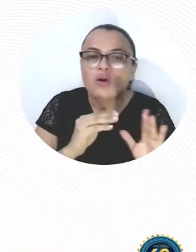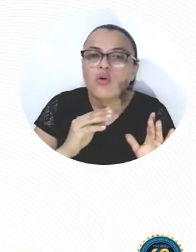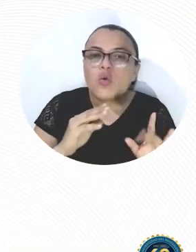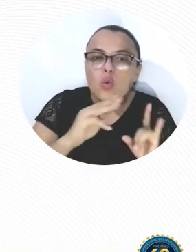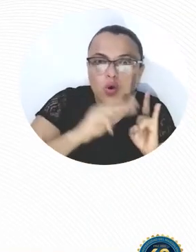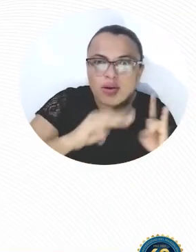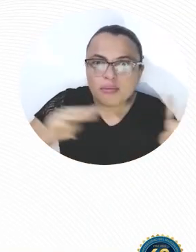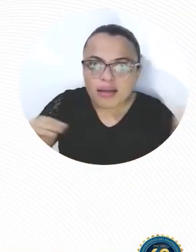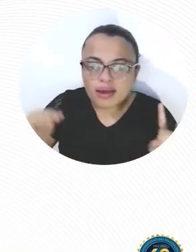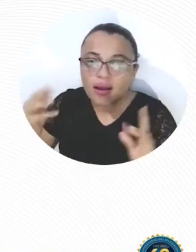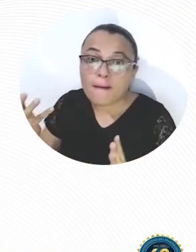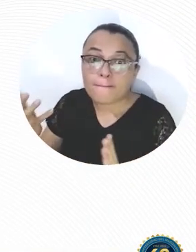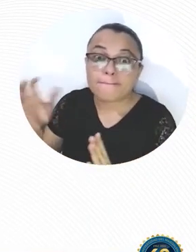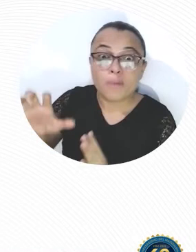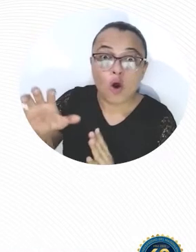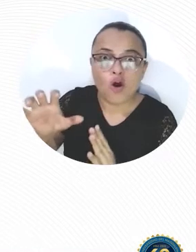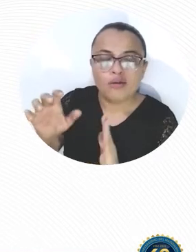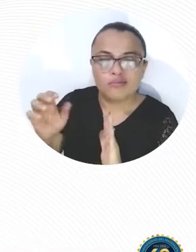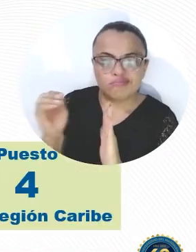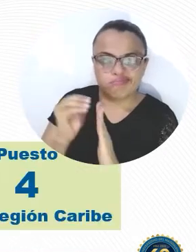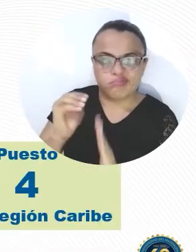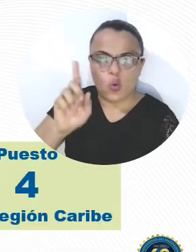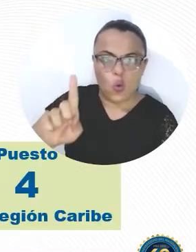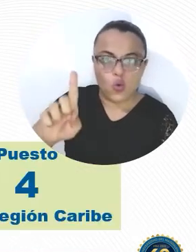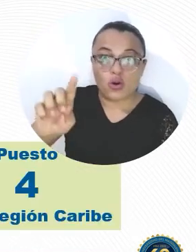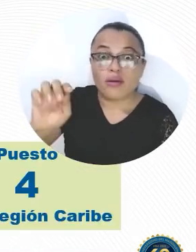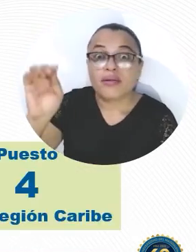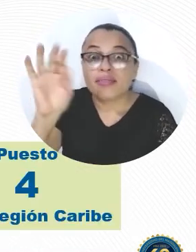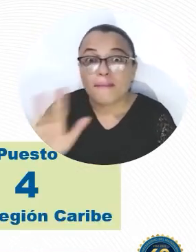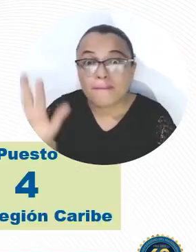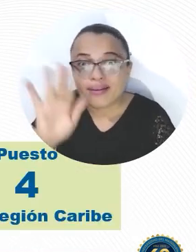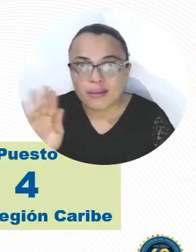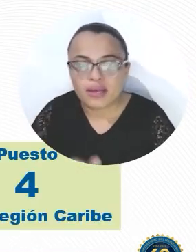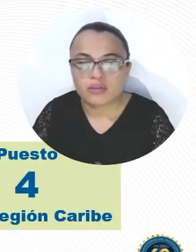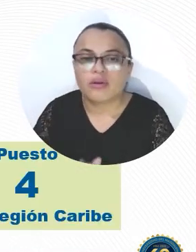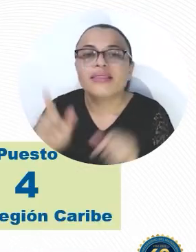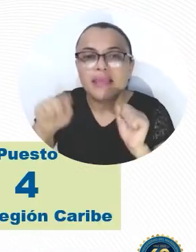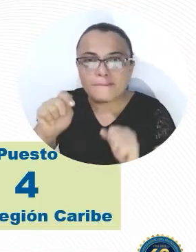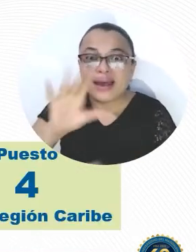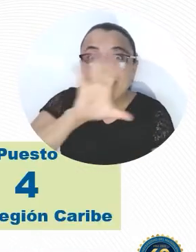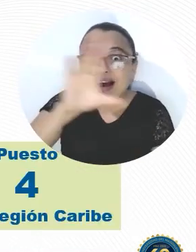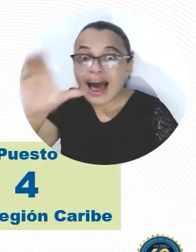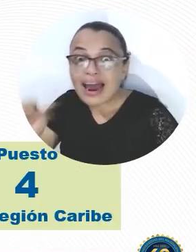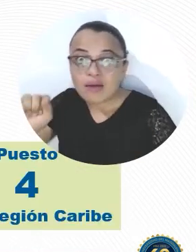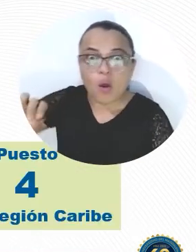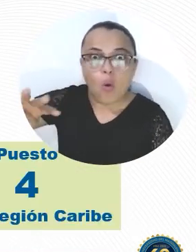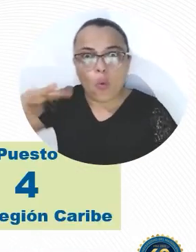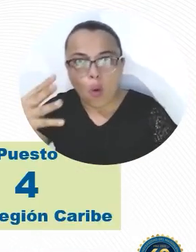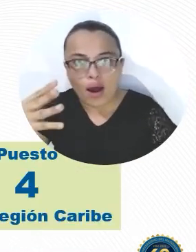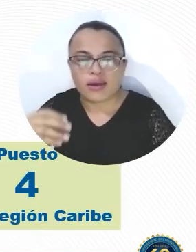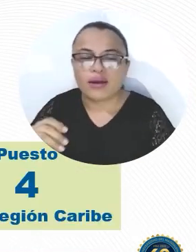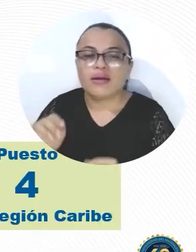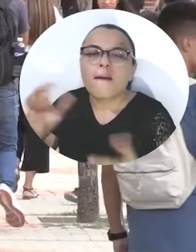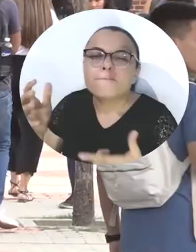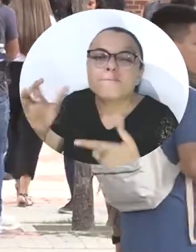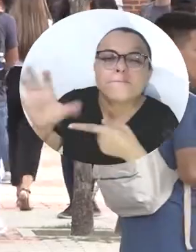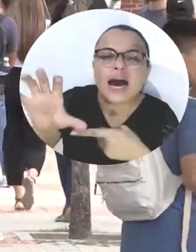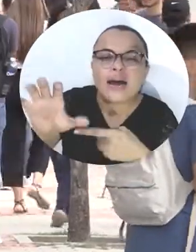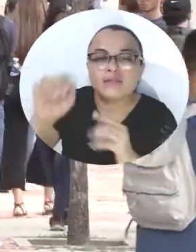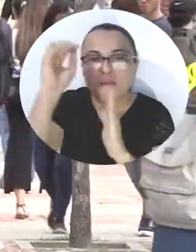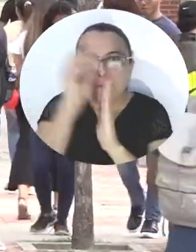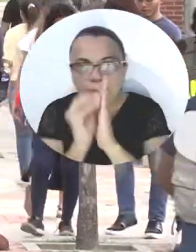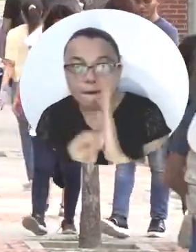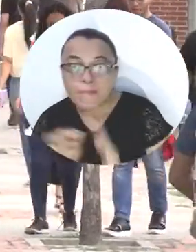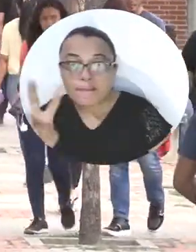Uni Magdalena se ubicó en la casilla número uno del departamento, es la cuarta mejor universidad de la región Caribe y la número 23 del país.